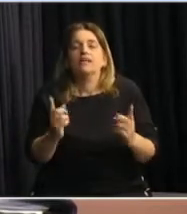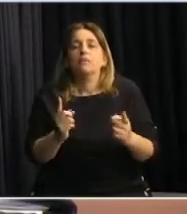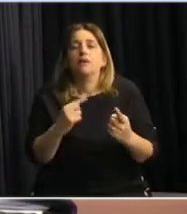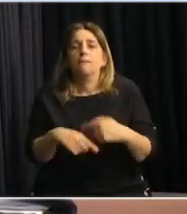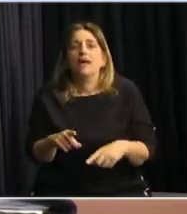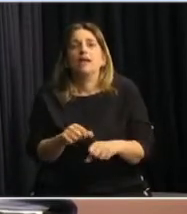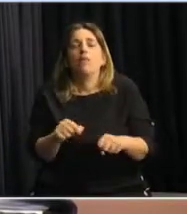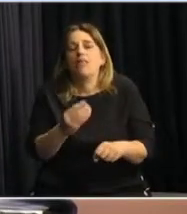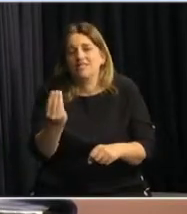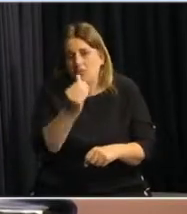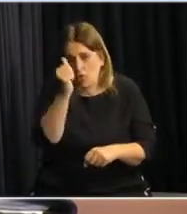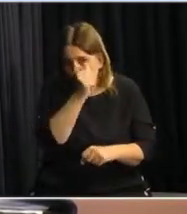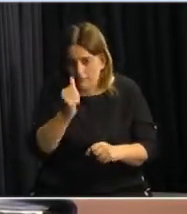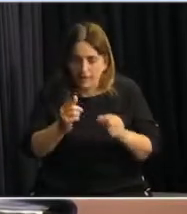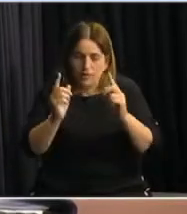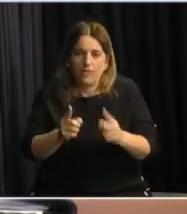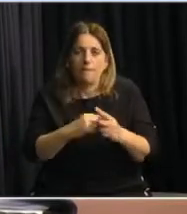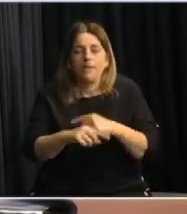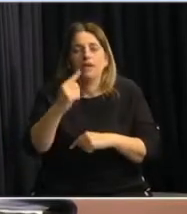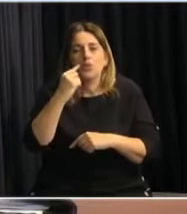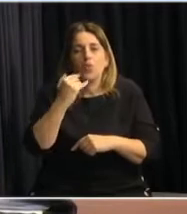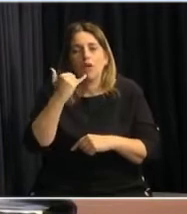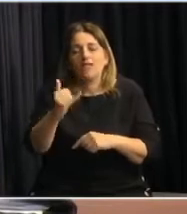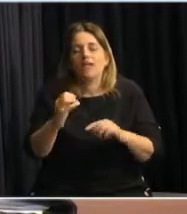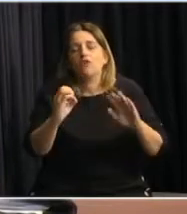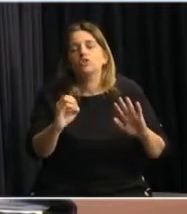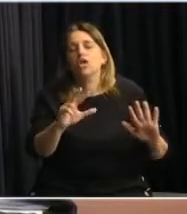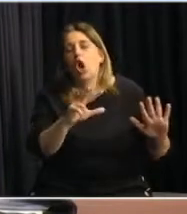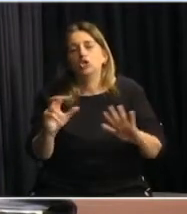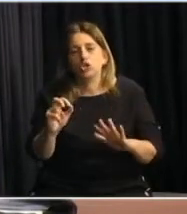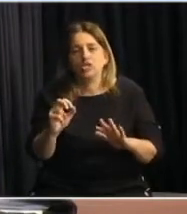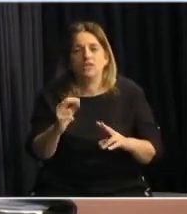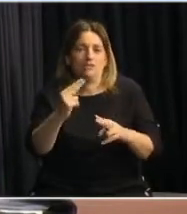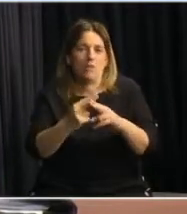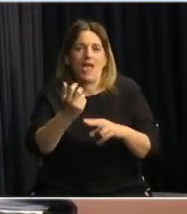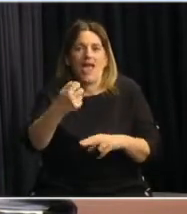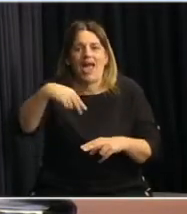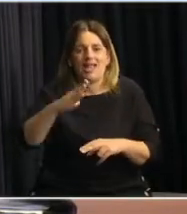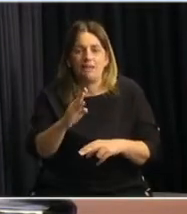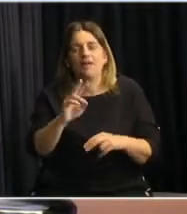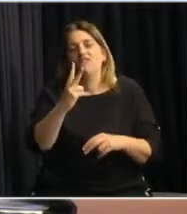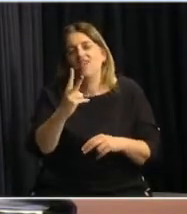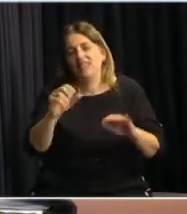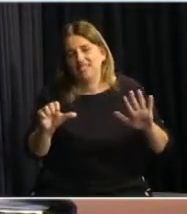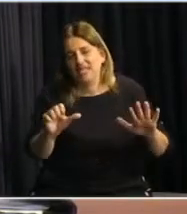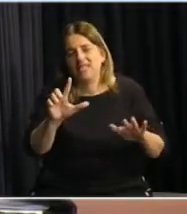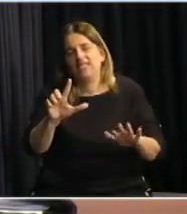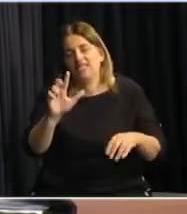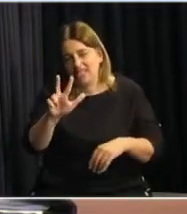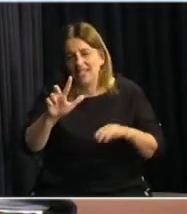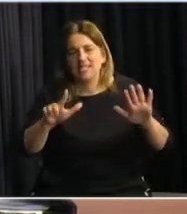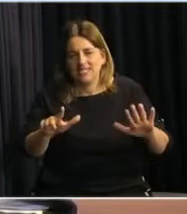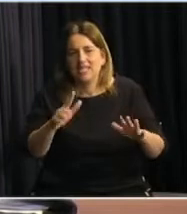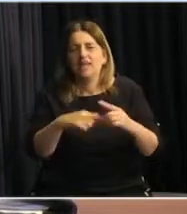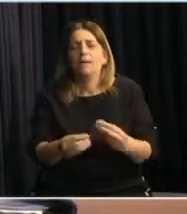también esté sábado y domingo el teléfono 0800 ANEP 0800 2637 para